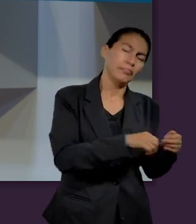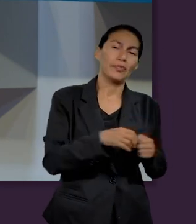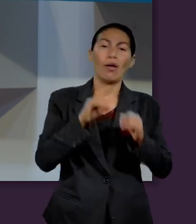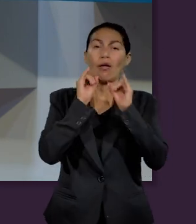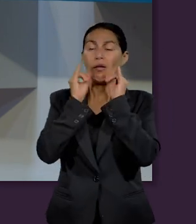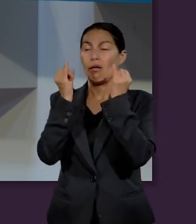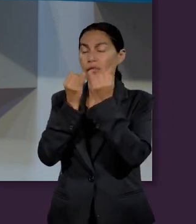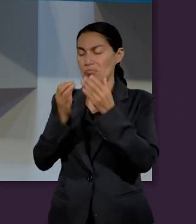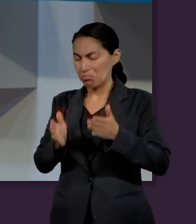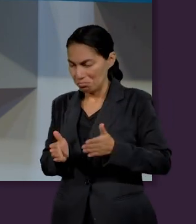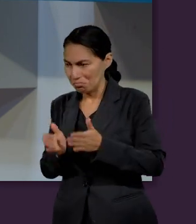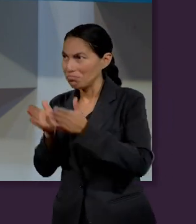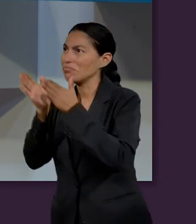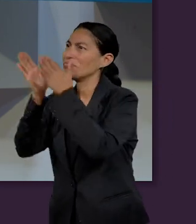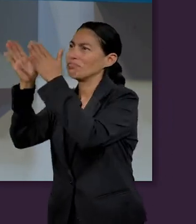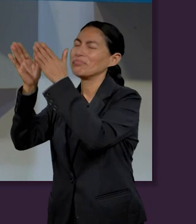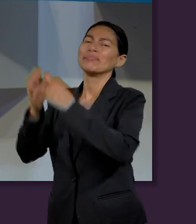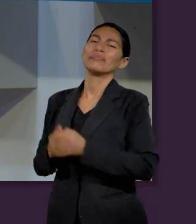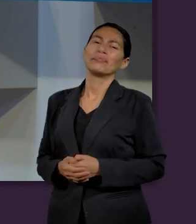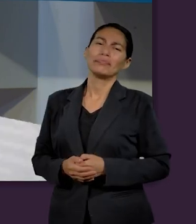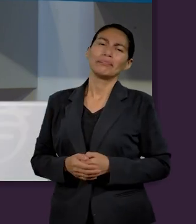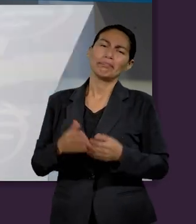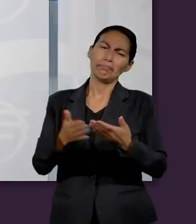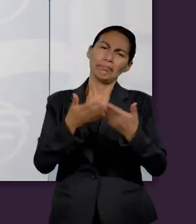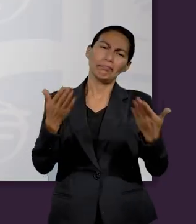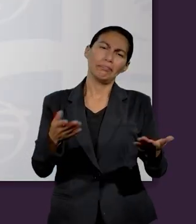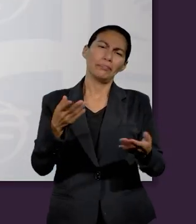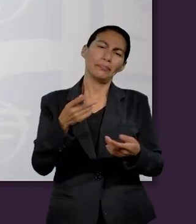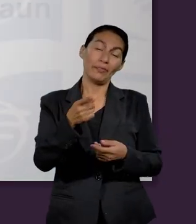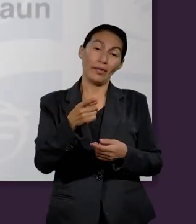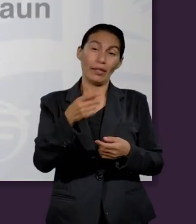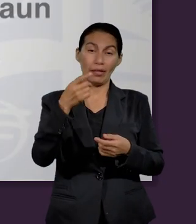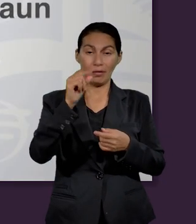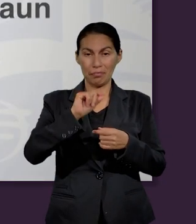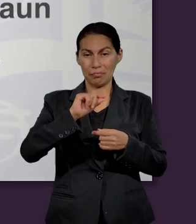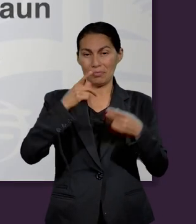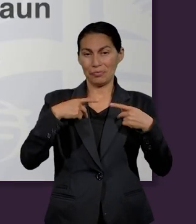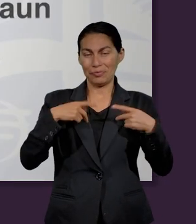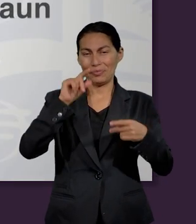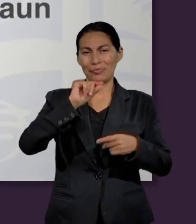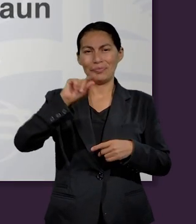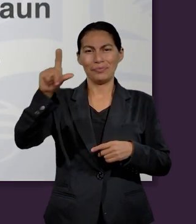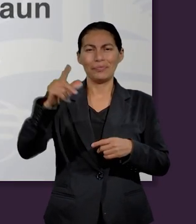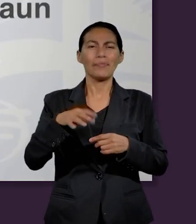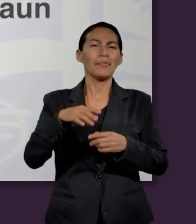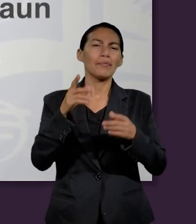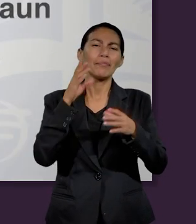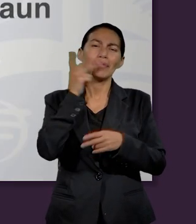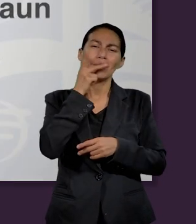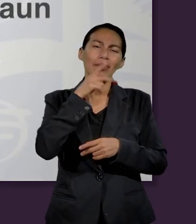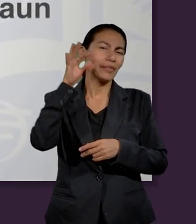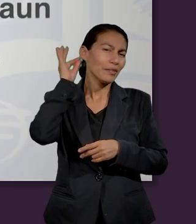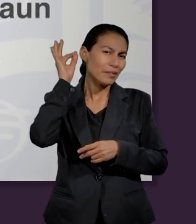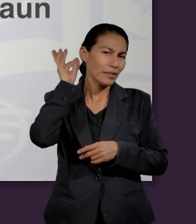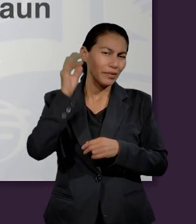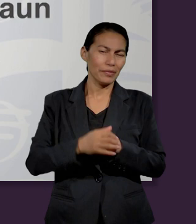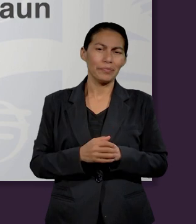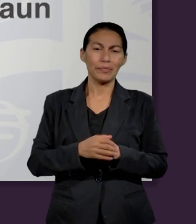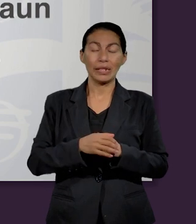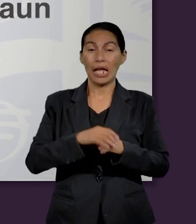en esta ocasión el experto pastor Filiberto Grajeda con la pregunta